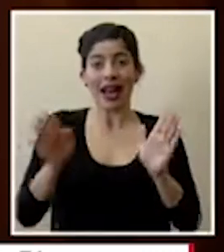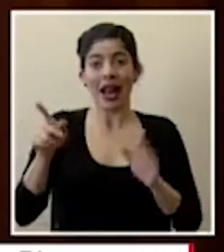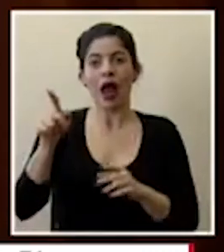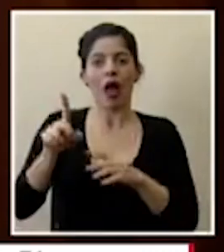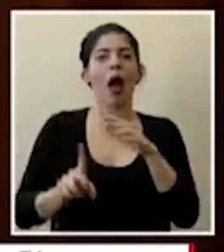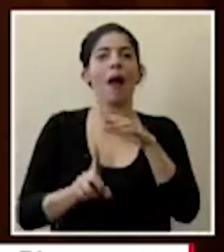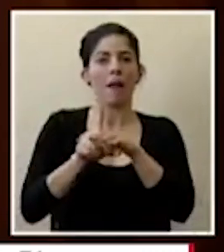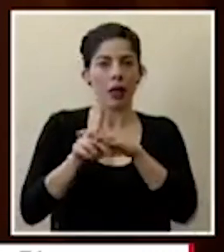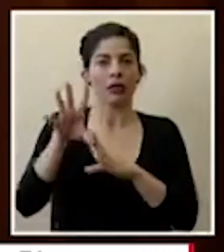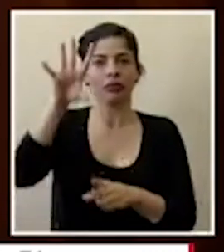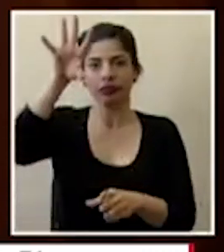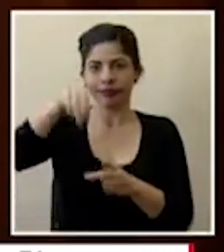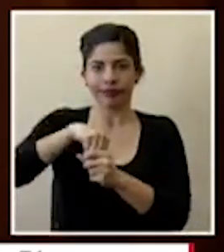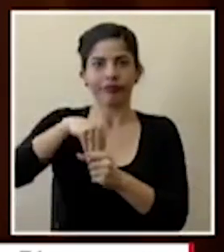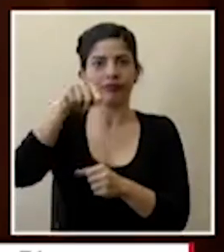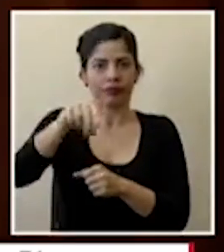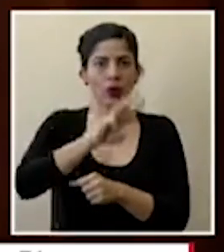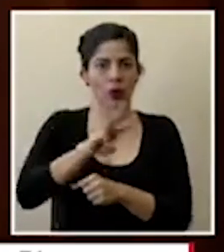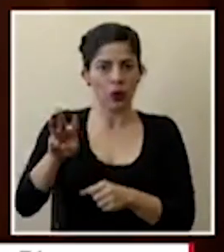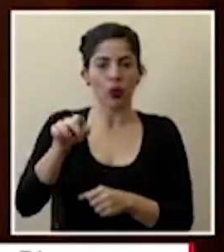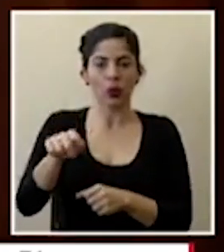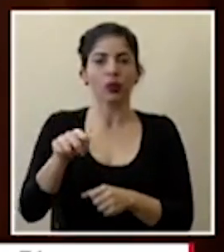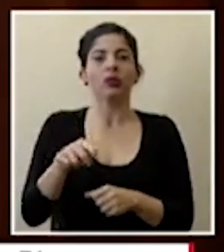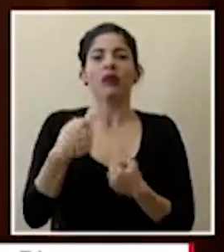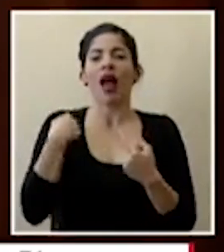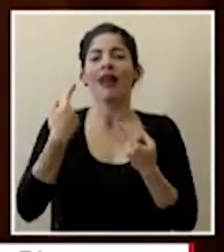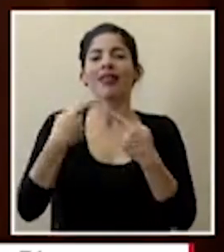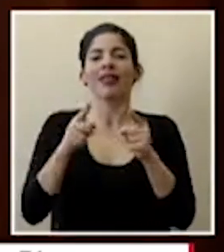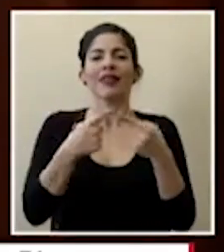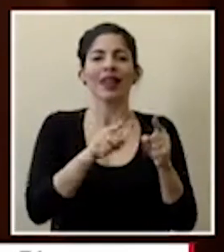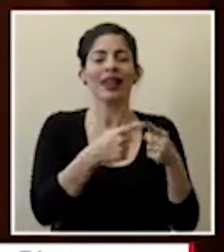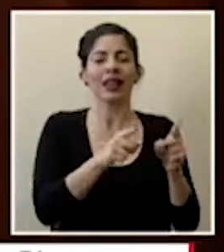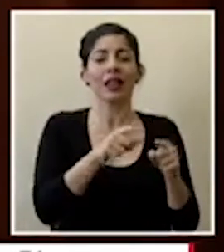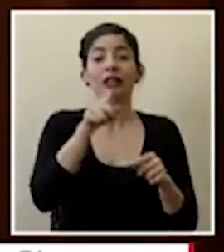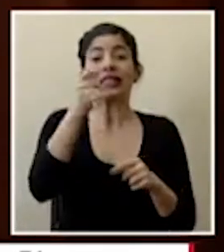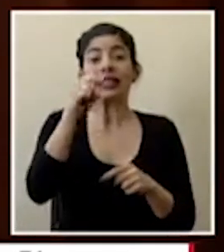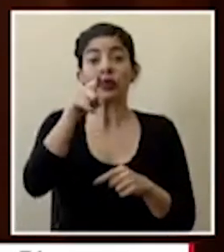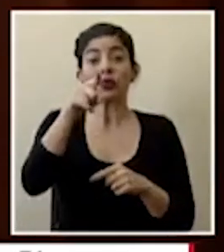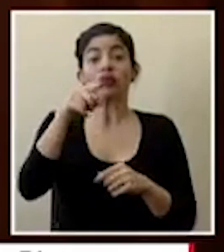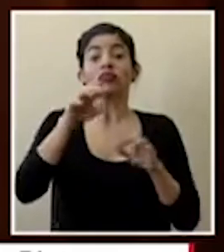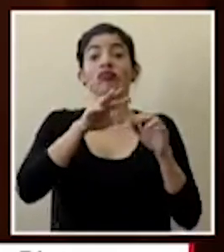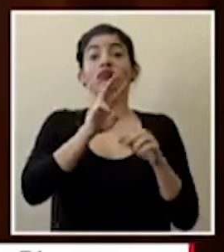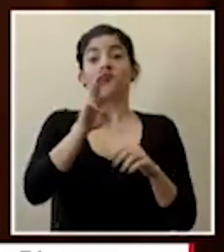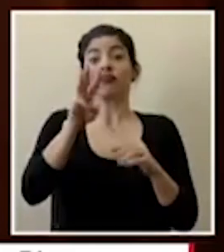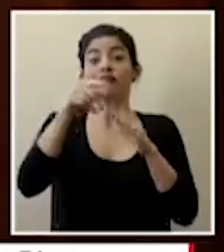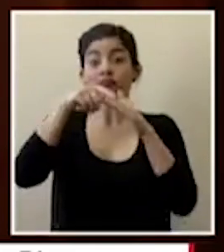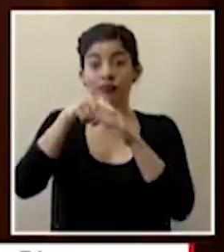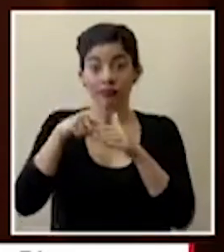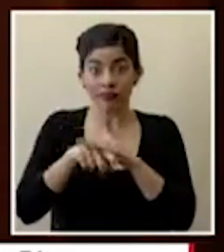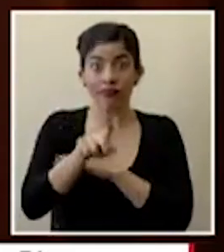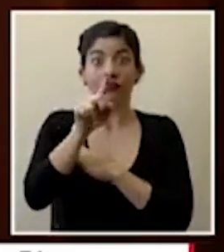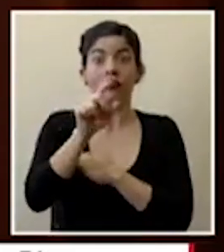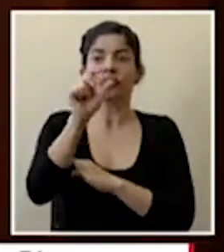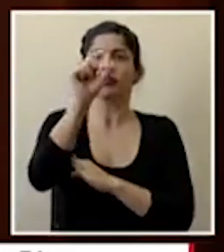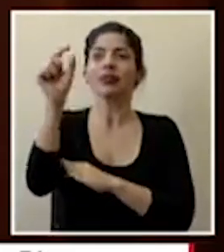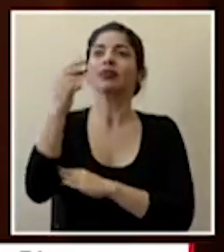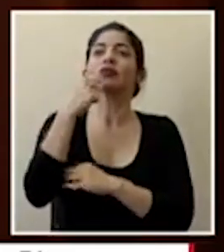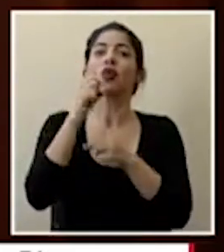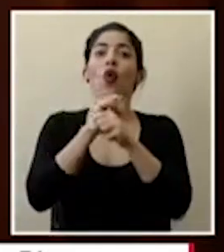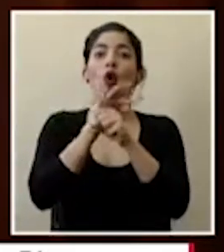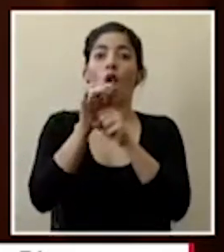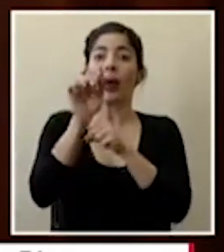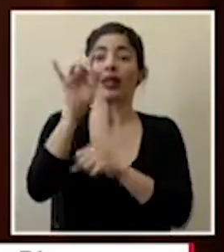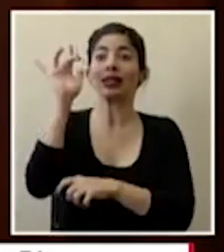están contenidas en esa página ahí están por diferentes ustedes entran y es hay un botón en la pura entrada donde se dice kobe 19